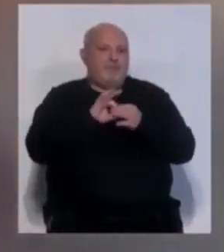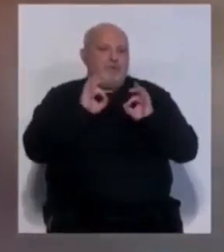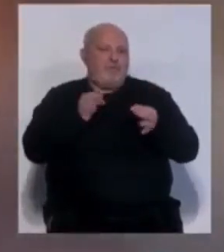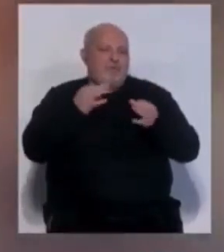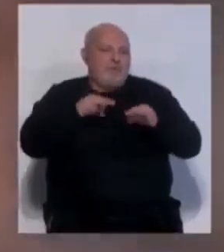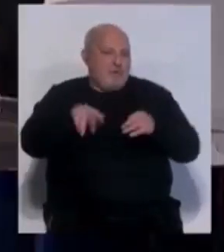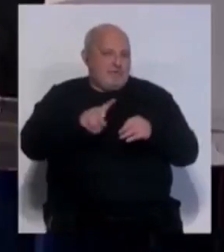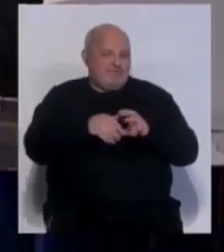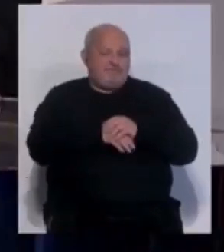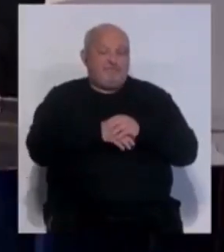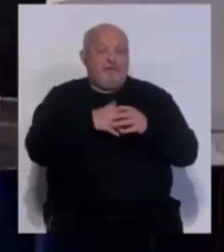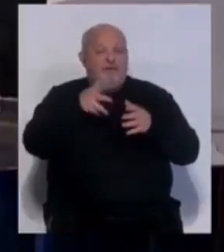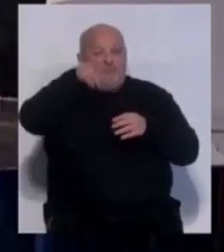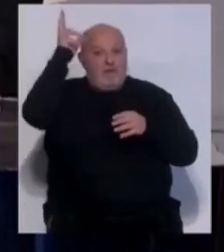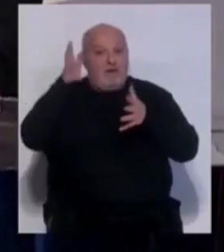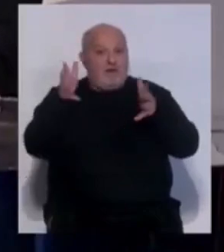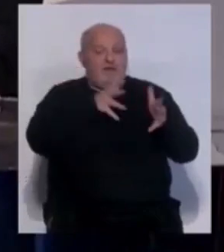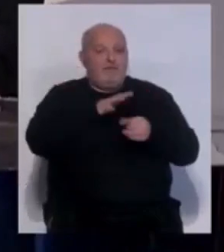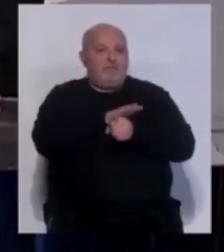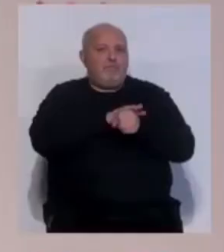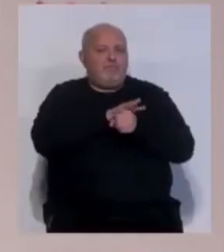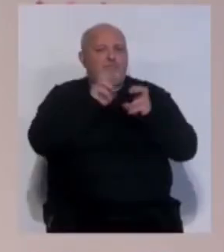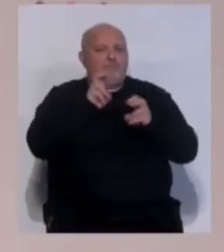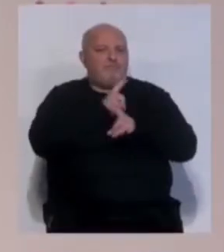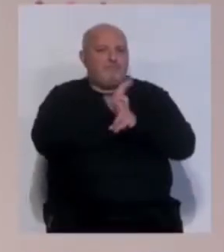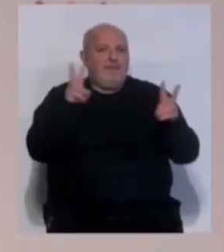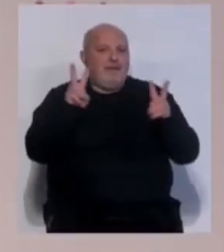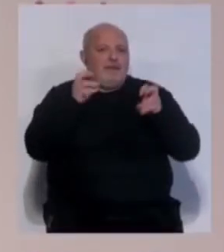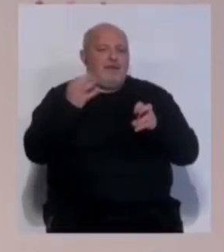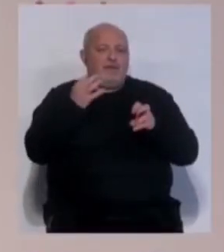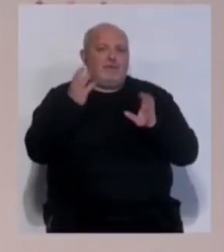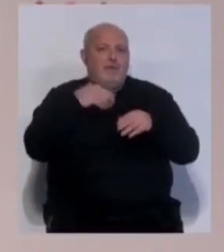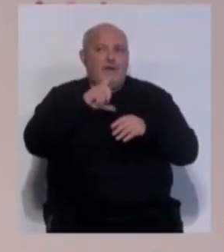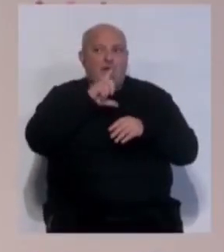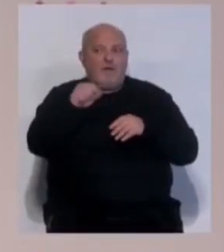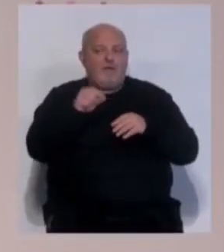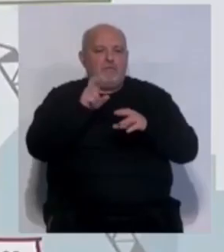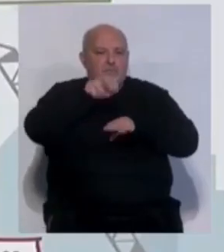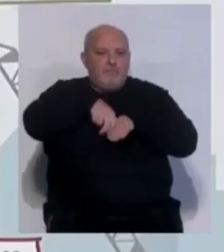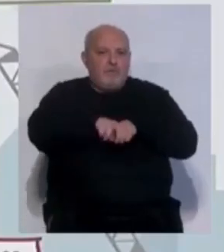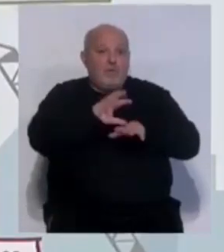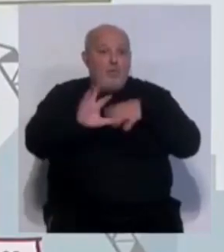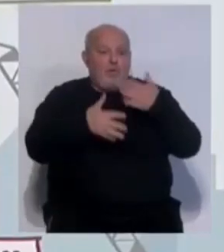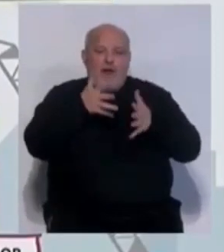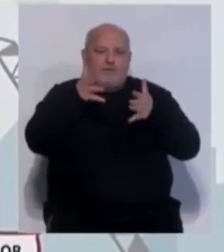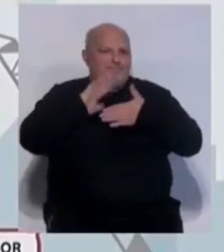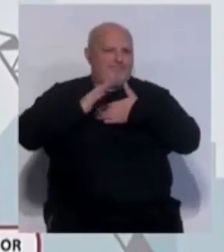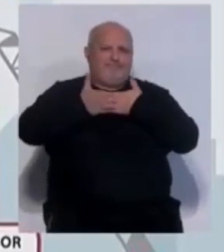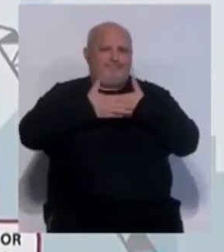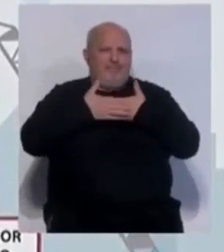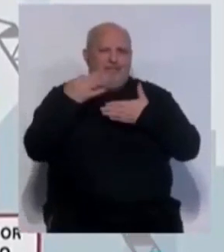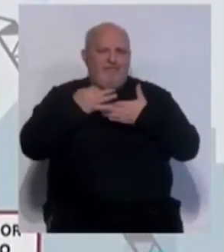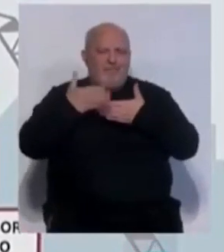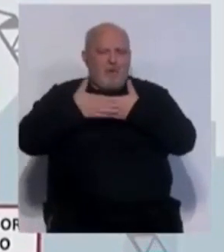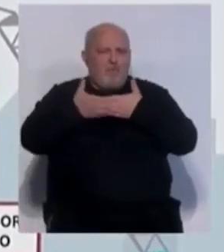habituales. Desde el consorcio de bomberos de la provincia se ha recordado que no salir a las zonas comunes cuando hay humo, cerrar cuantas